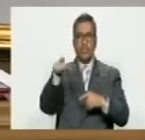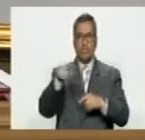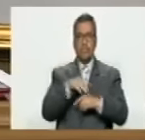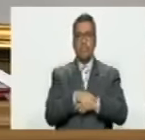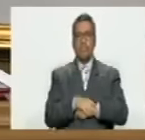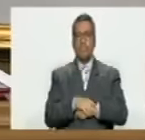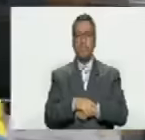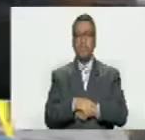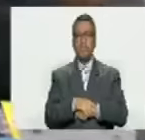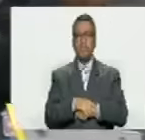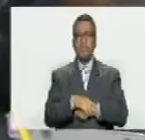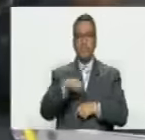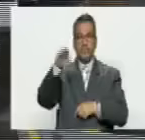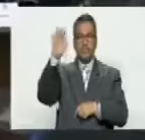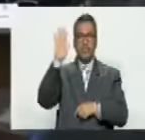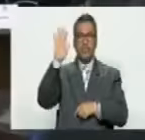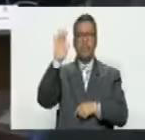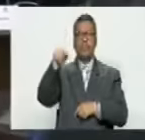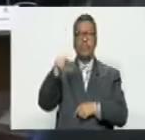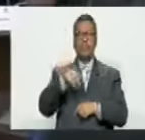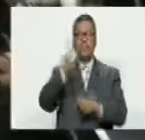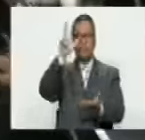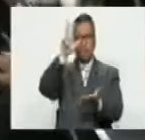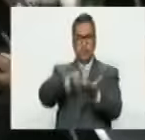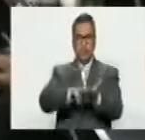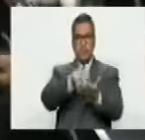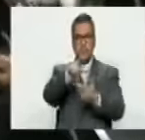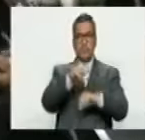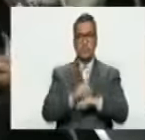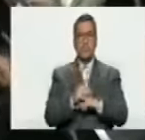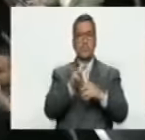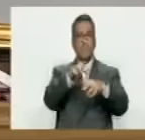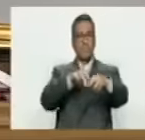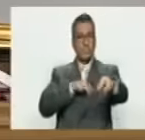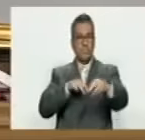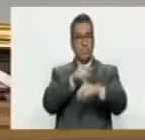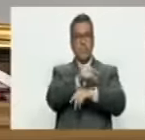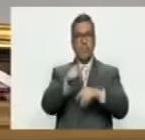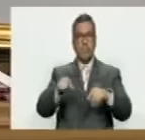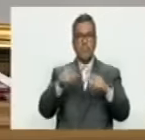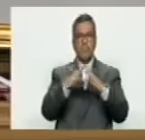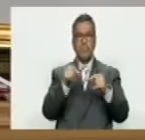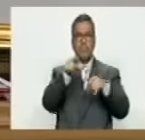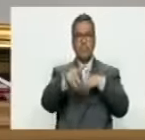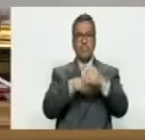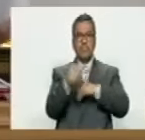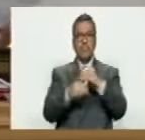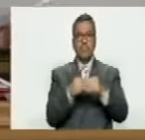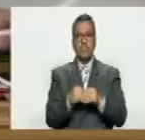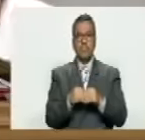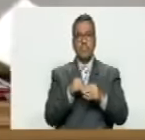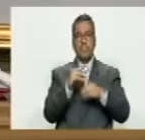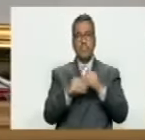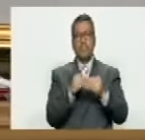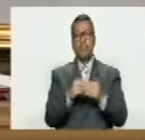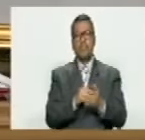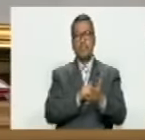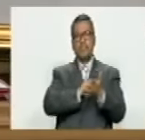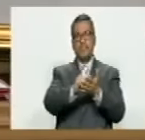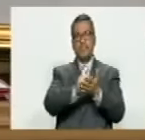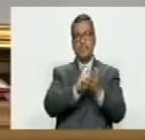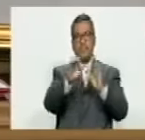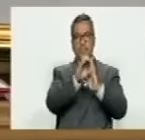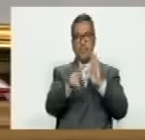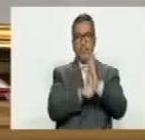de costumbre. Queda aprobado por mayoría calificada, tal cual como está establecido en la